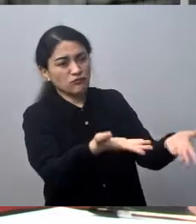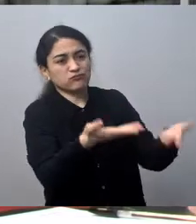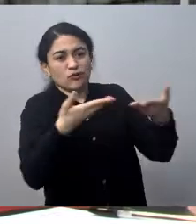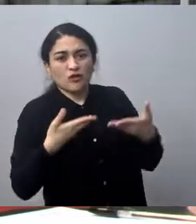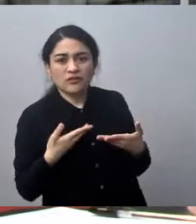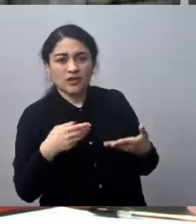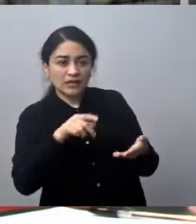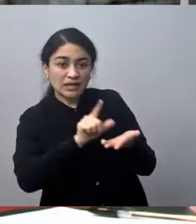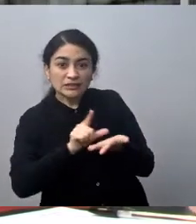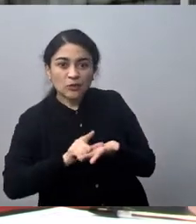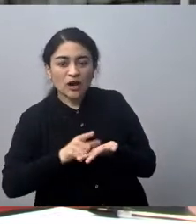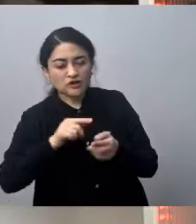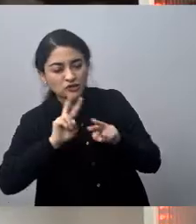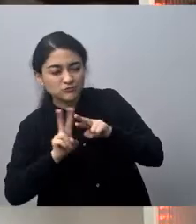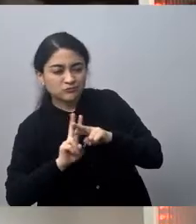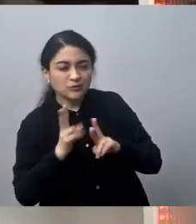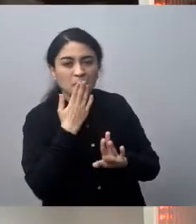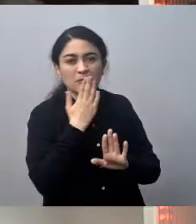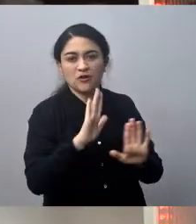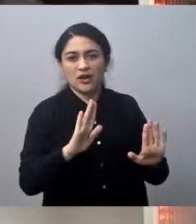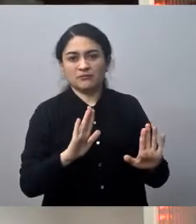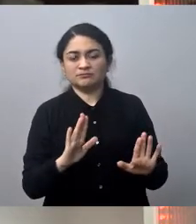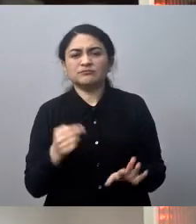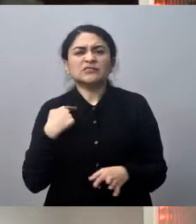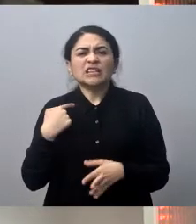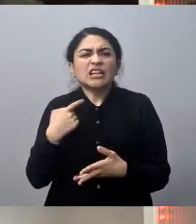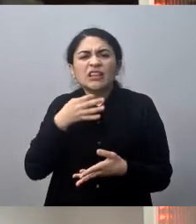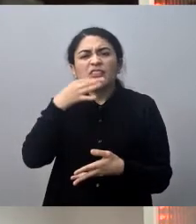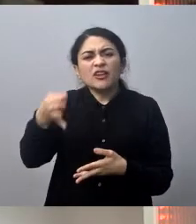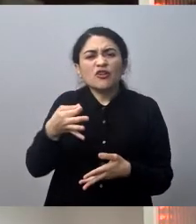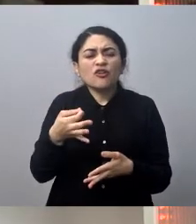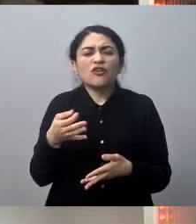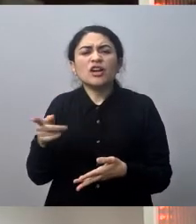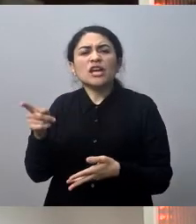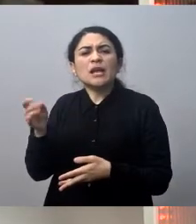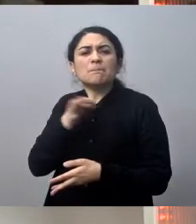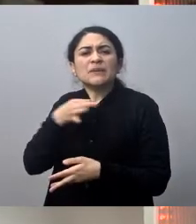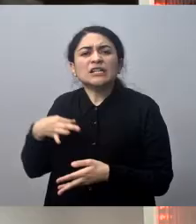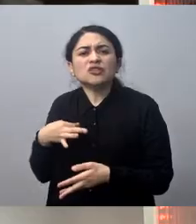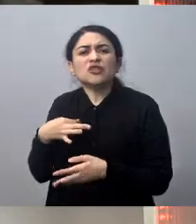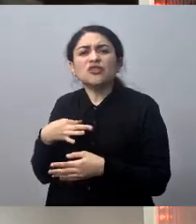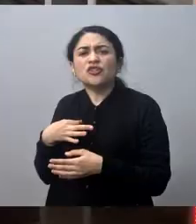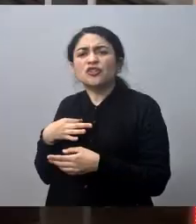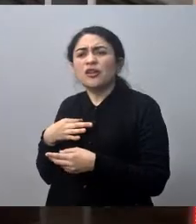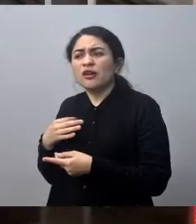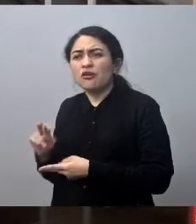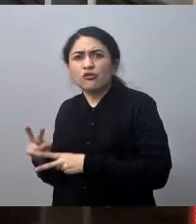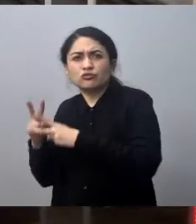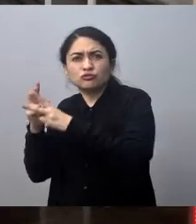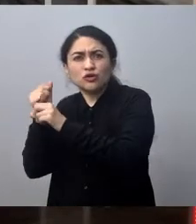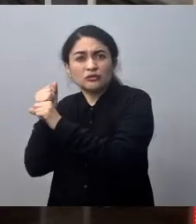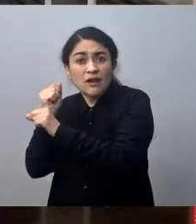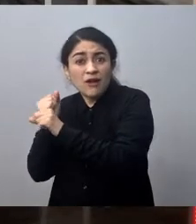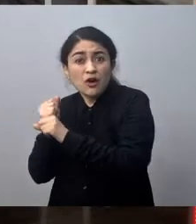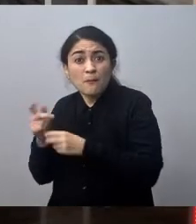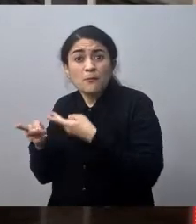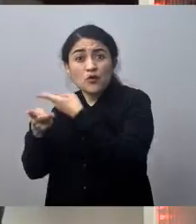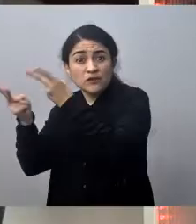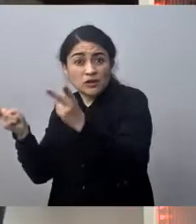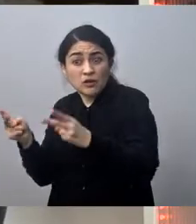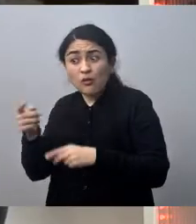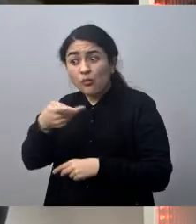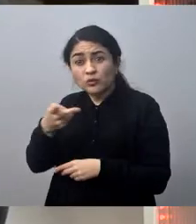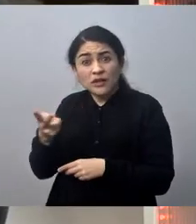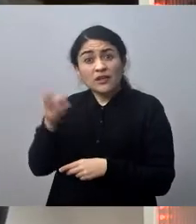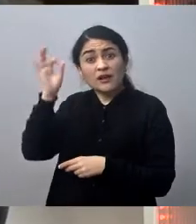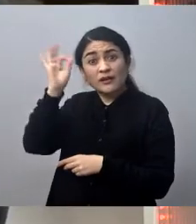mejorar ese recinto. ¿Qué le dijo al Ministro de Obras Públicas? Porque usted se reunió con él, después, cuando, no es cierto, esto pasó porque se enteró de